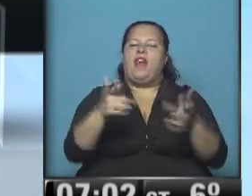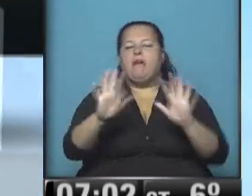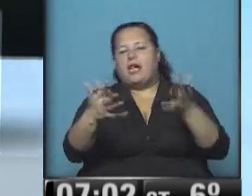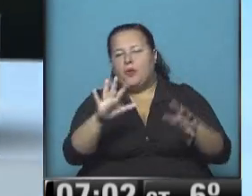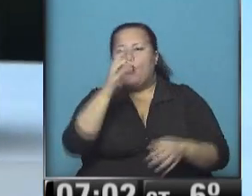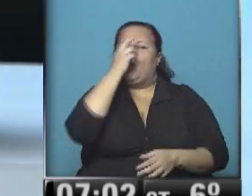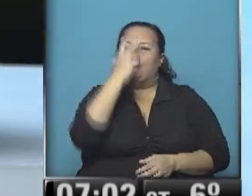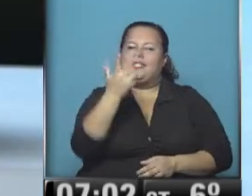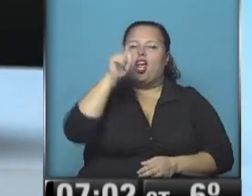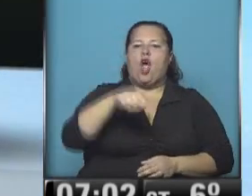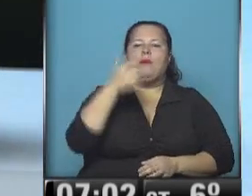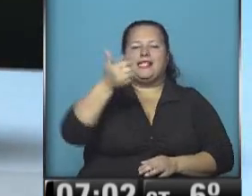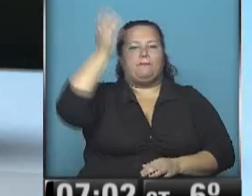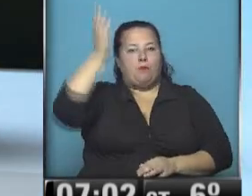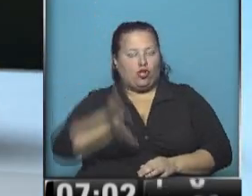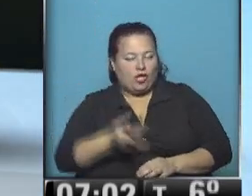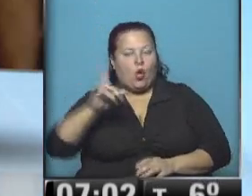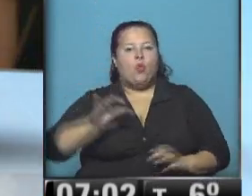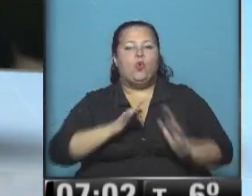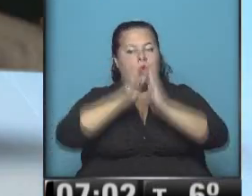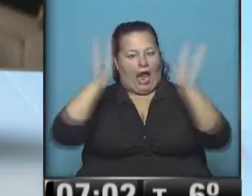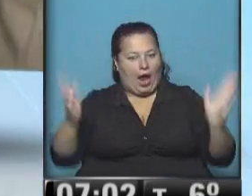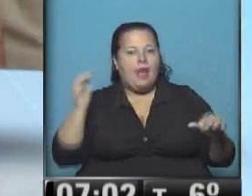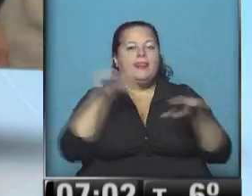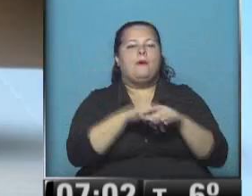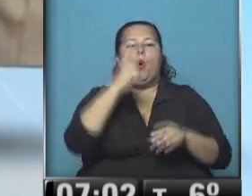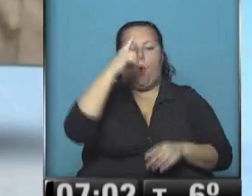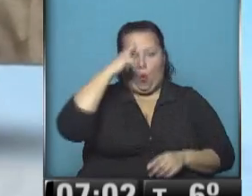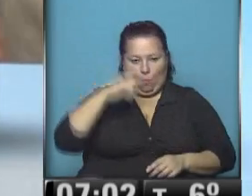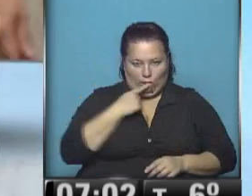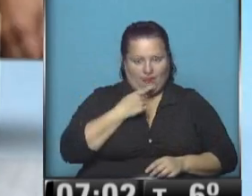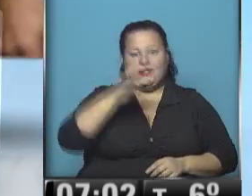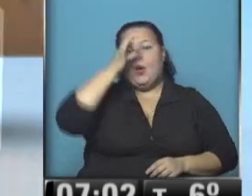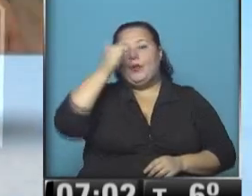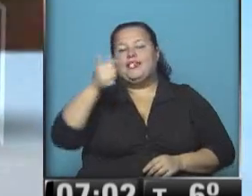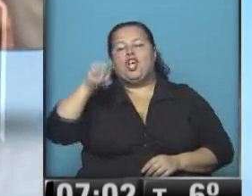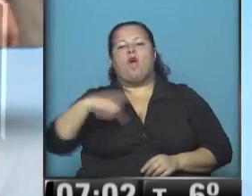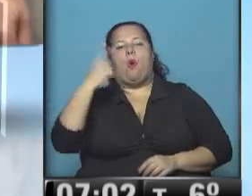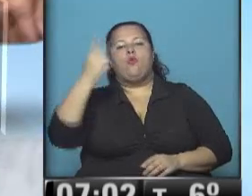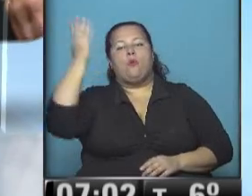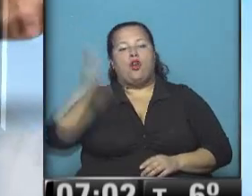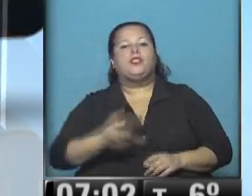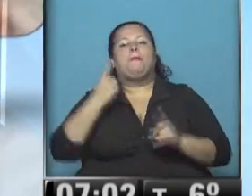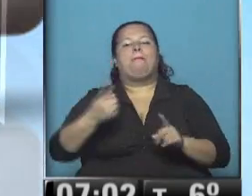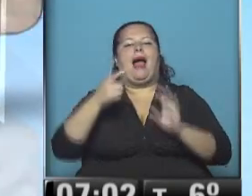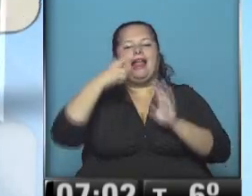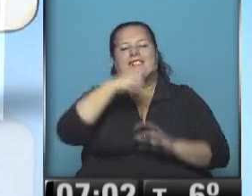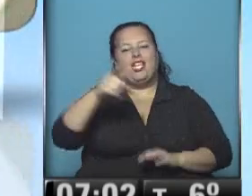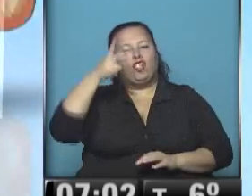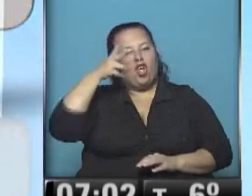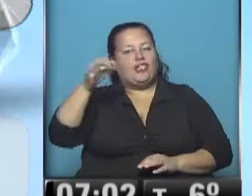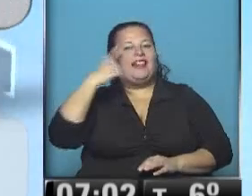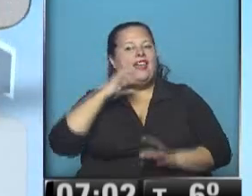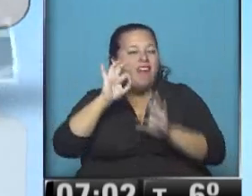menos el 23,6% anual para los depósitos de un mes y el 26,1% para los de 180